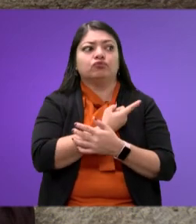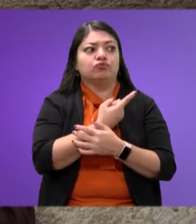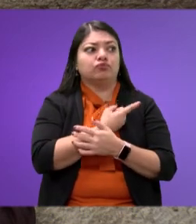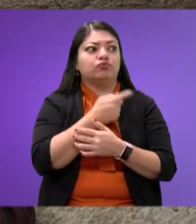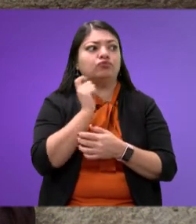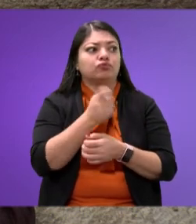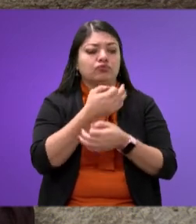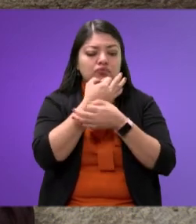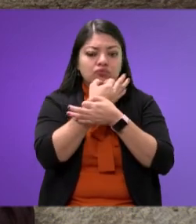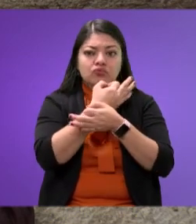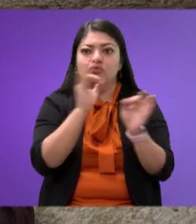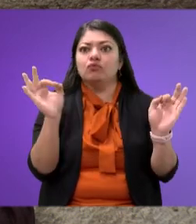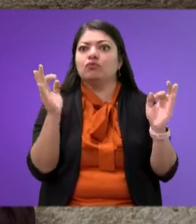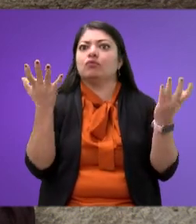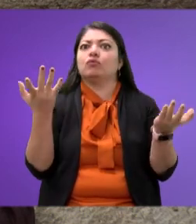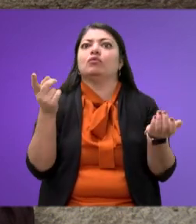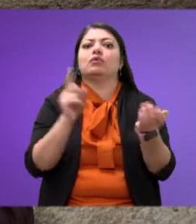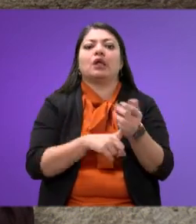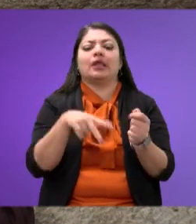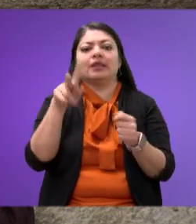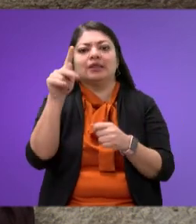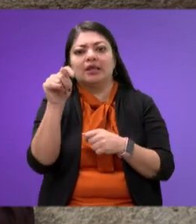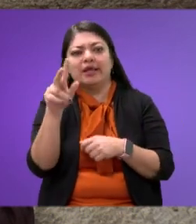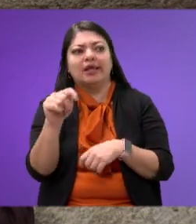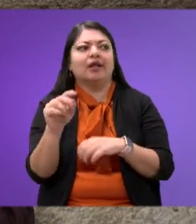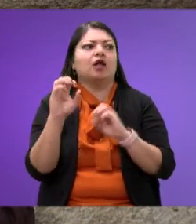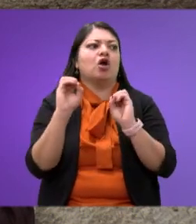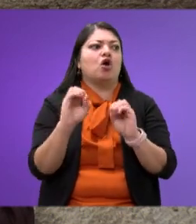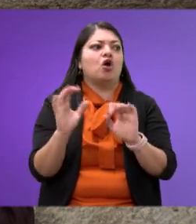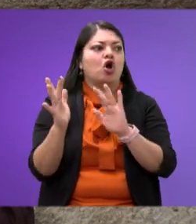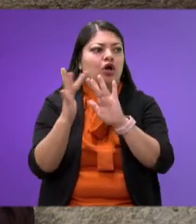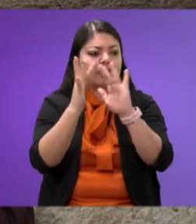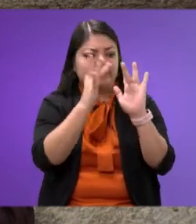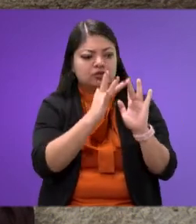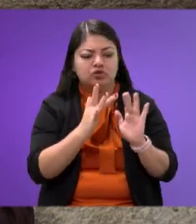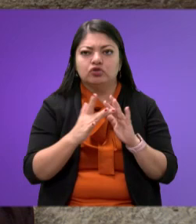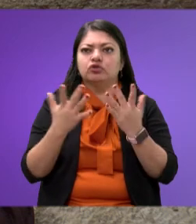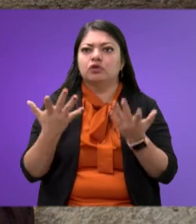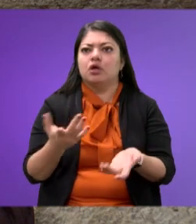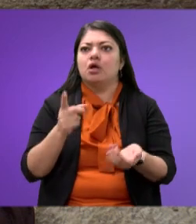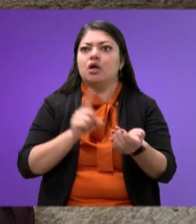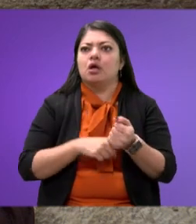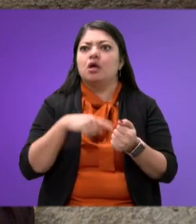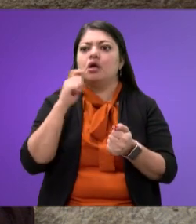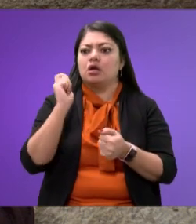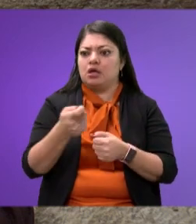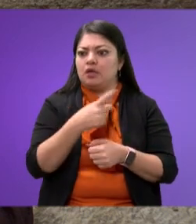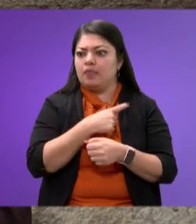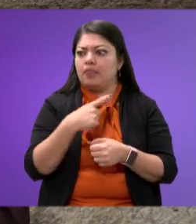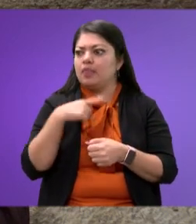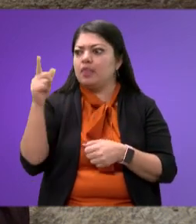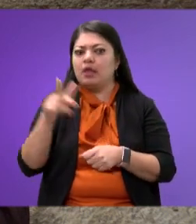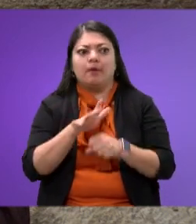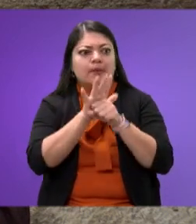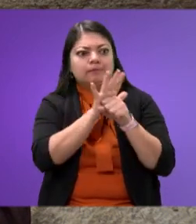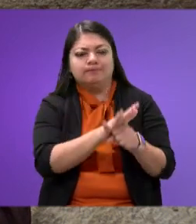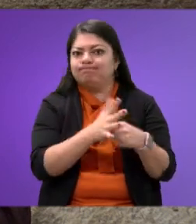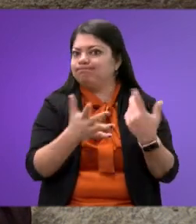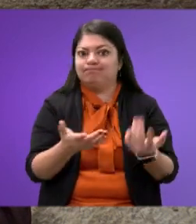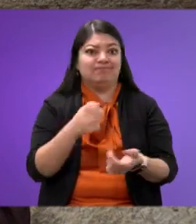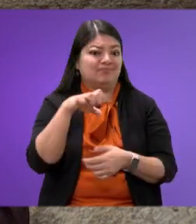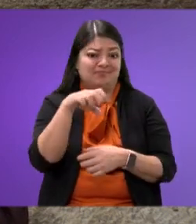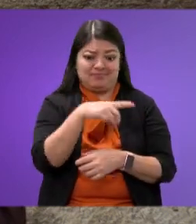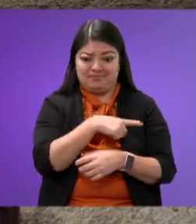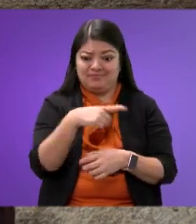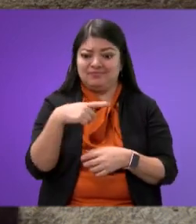públicas, que salgan en la tele o en las redes sociales y que haya presión mediática, sino que es un derecho que